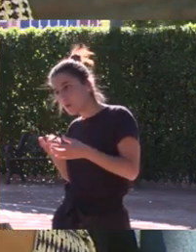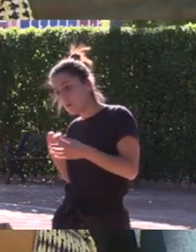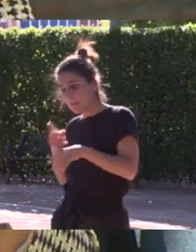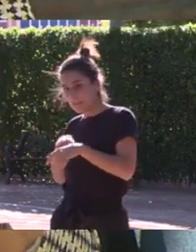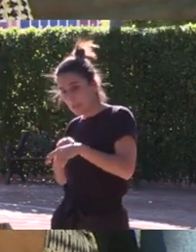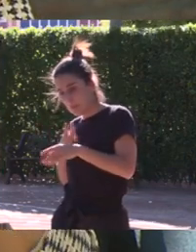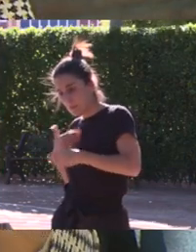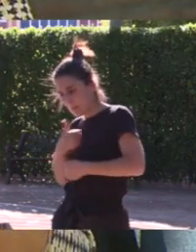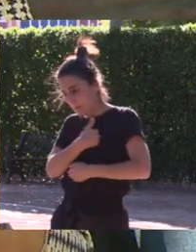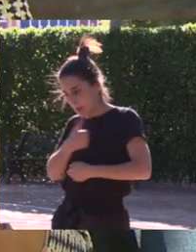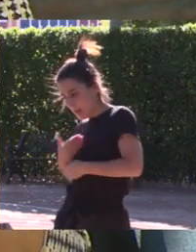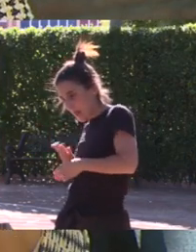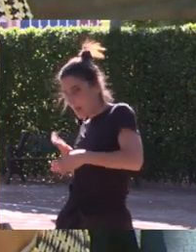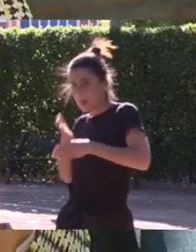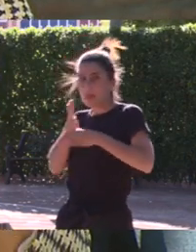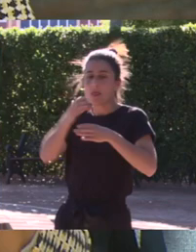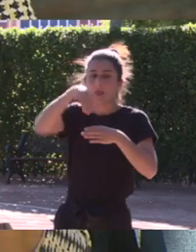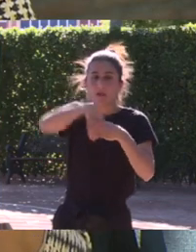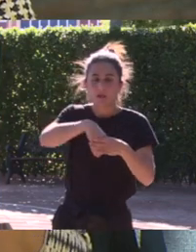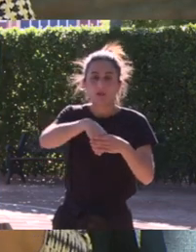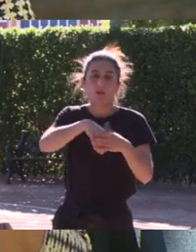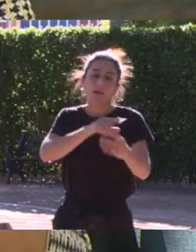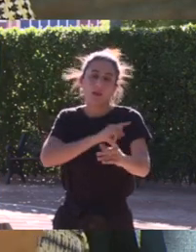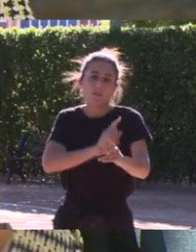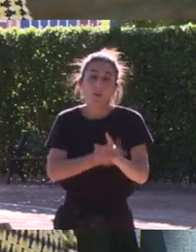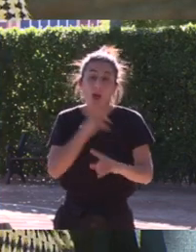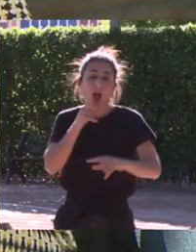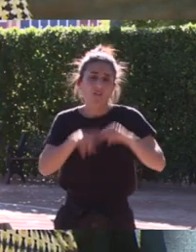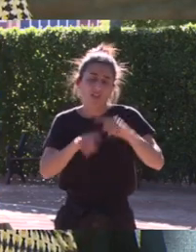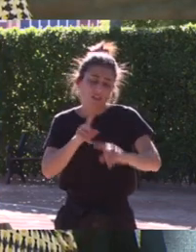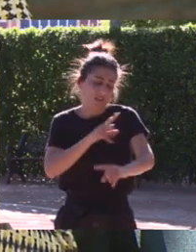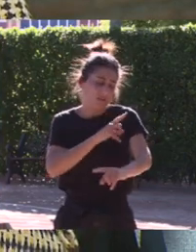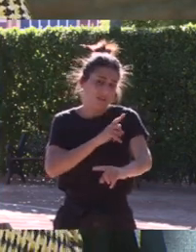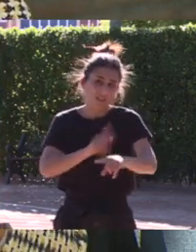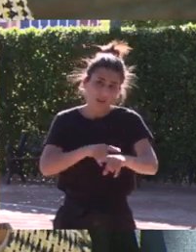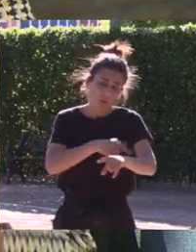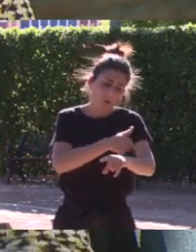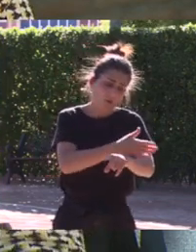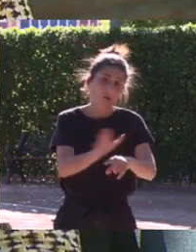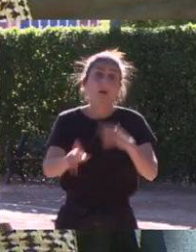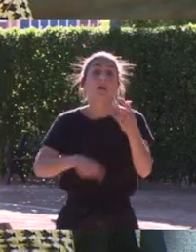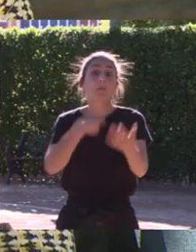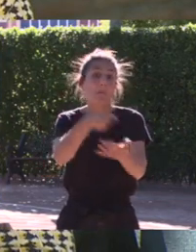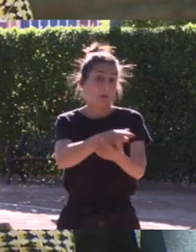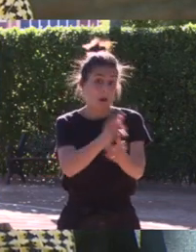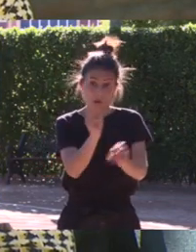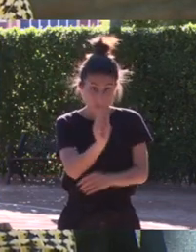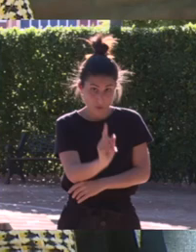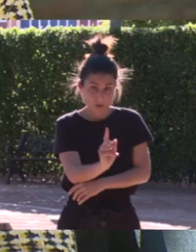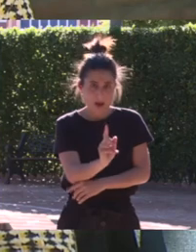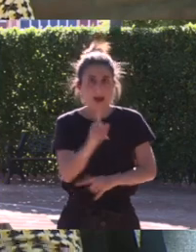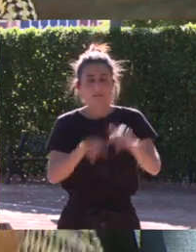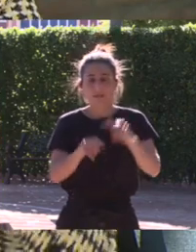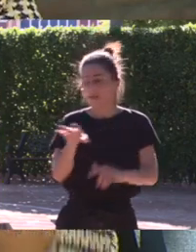tiempo en la dirección del deporte que es mucho tiempo muchas veces y no está remunerado pues a veces no es fácil tomar esa